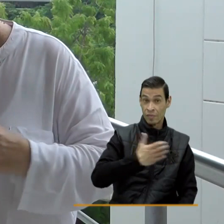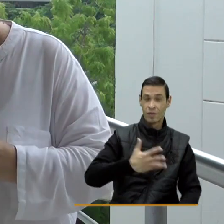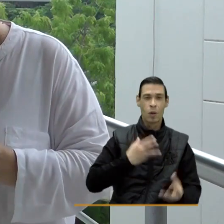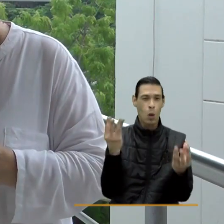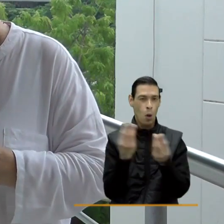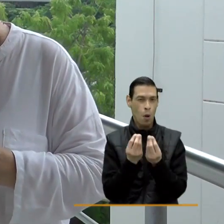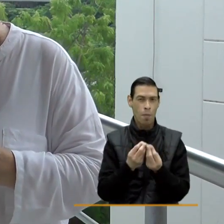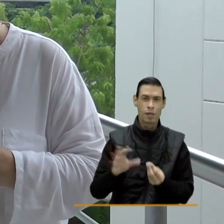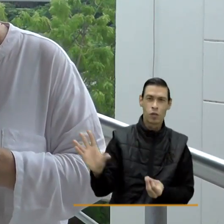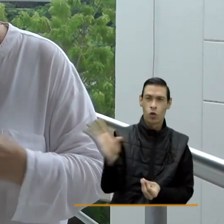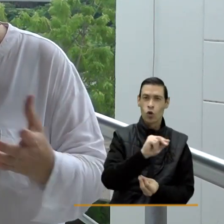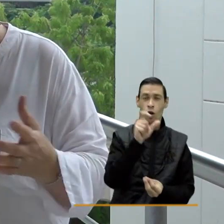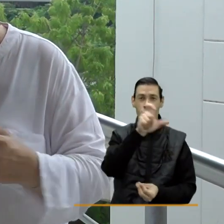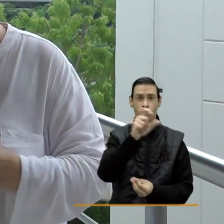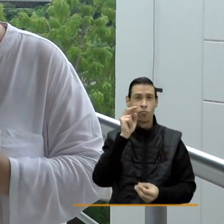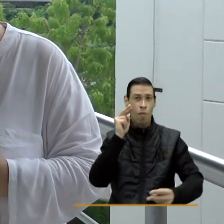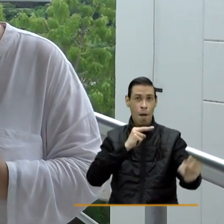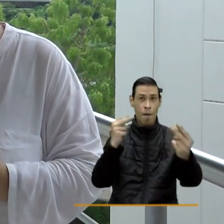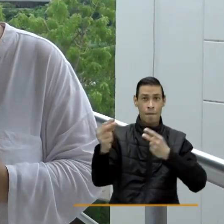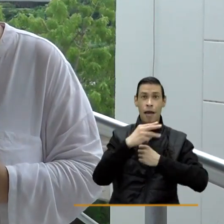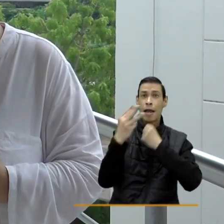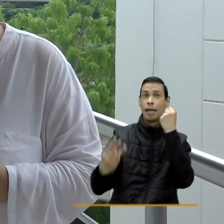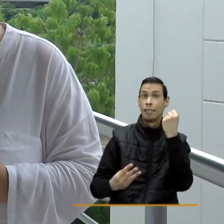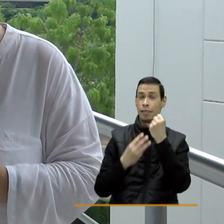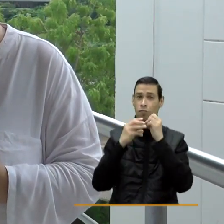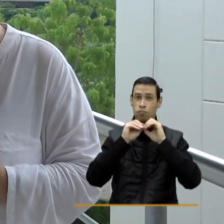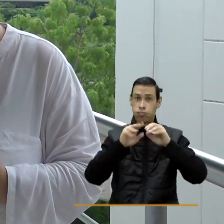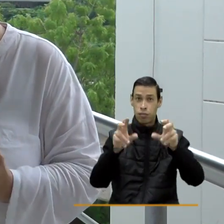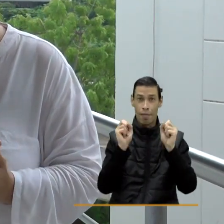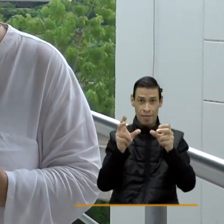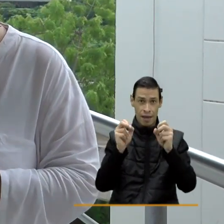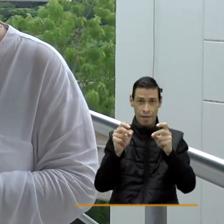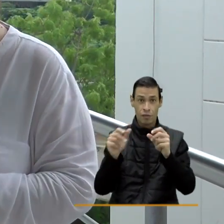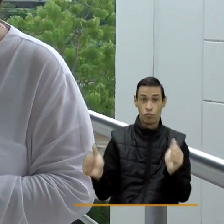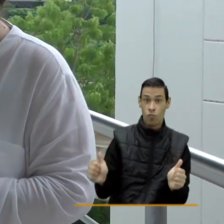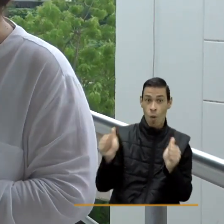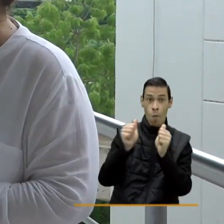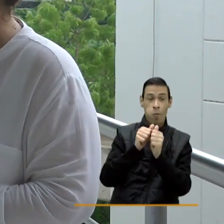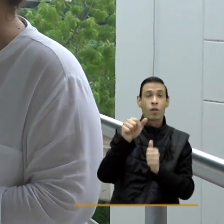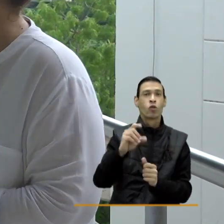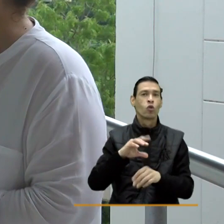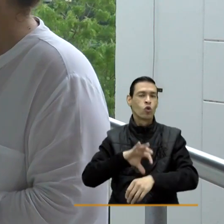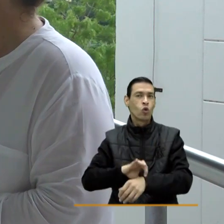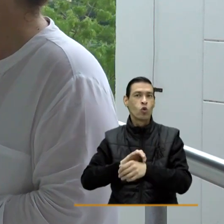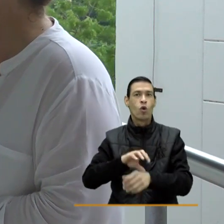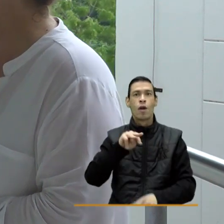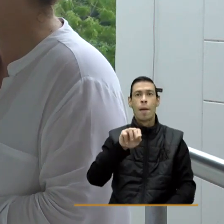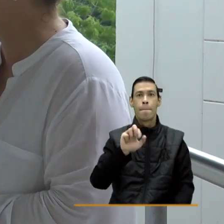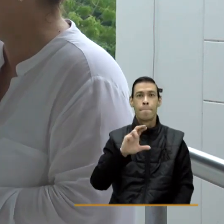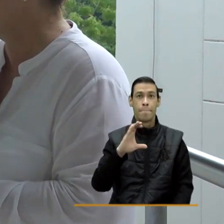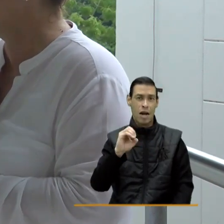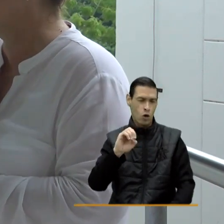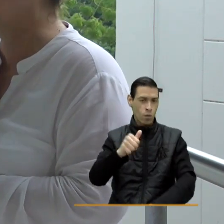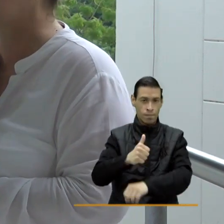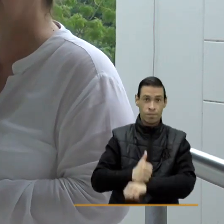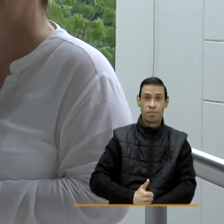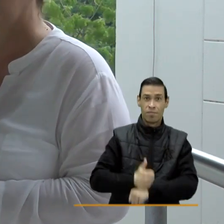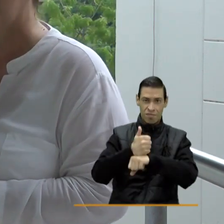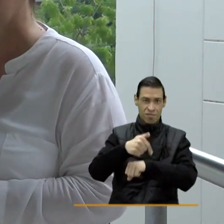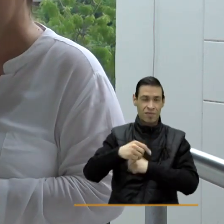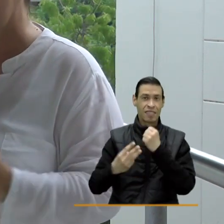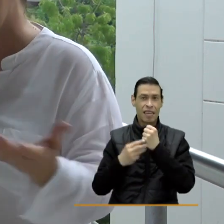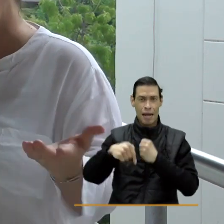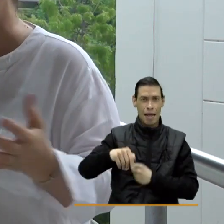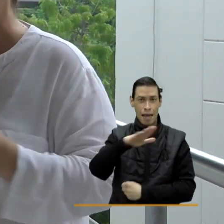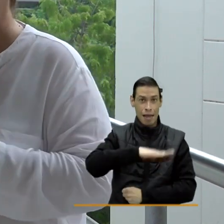Saludos compañeros en estudio y a todos los televidentes de SENA al aire TV. Me acompaña el doctor Marco Eugenio Gómez Ordosgoite, director del SENA